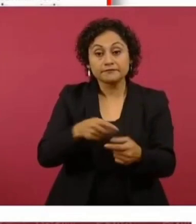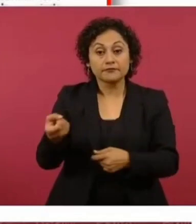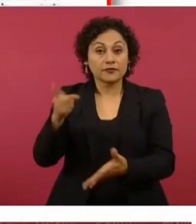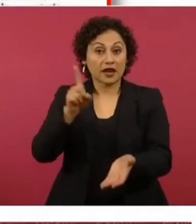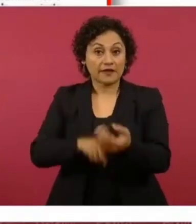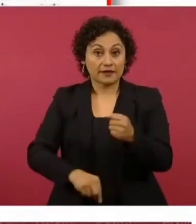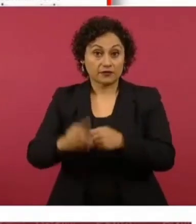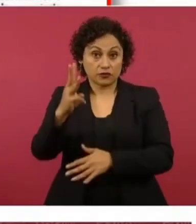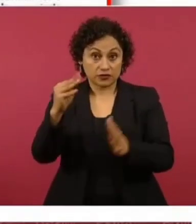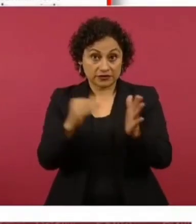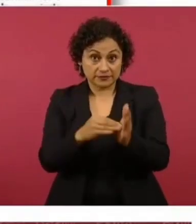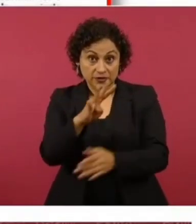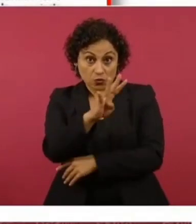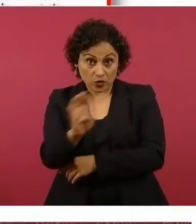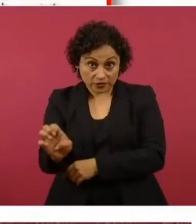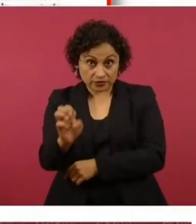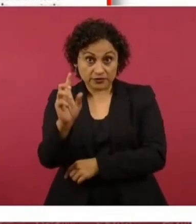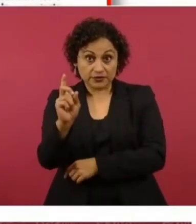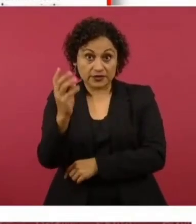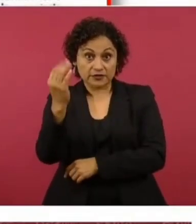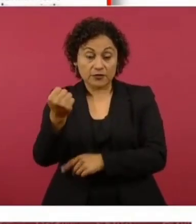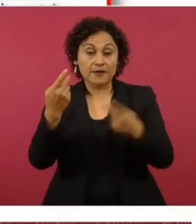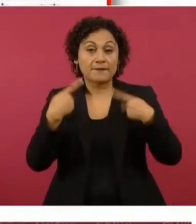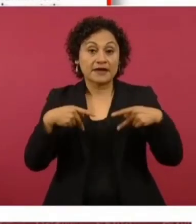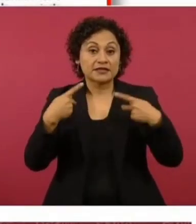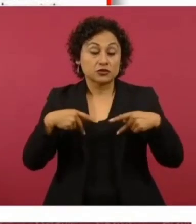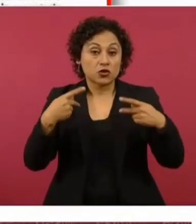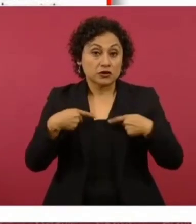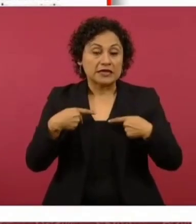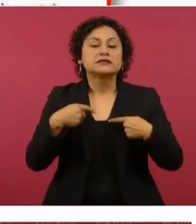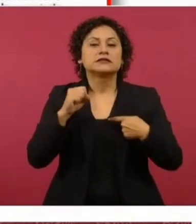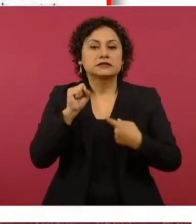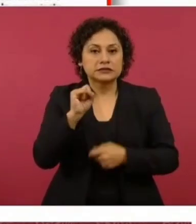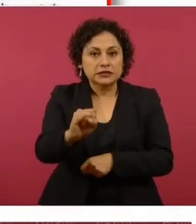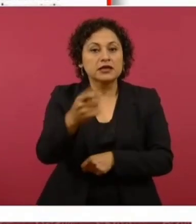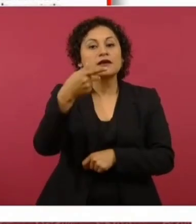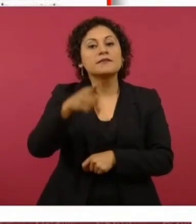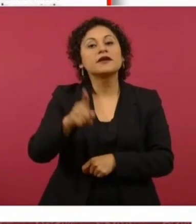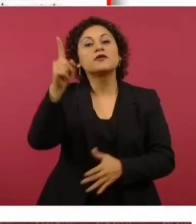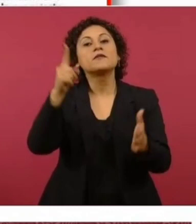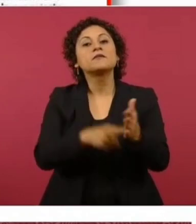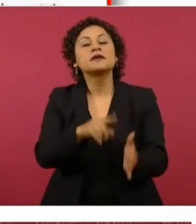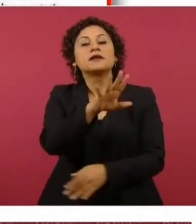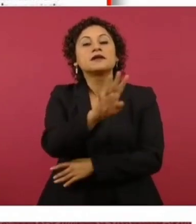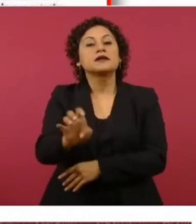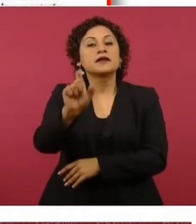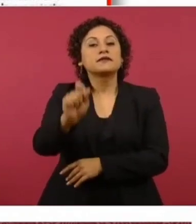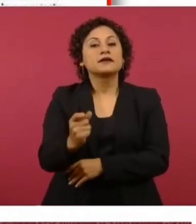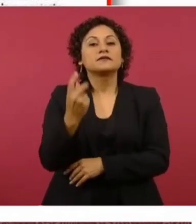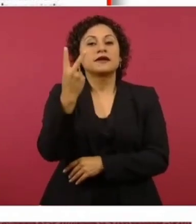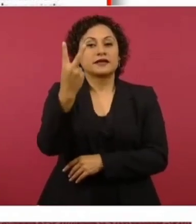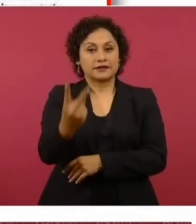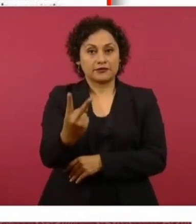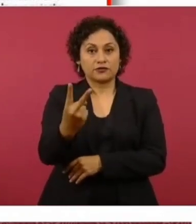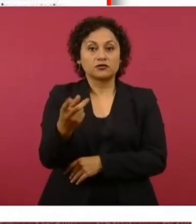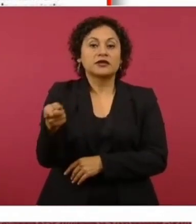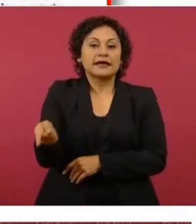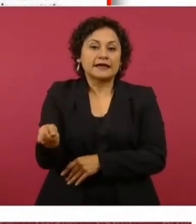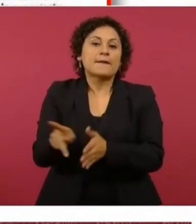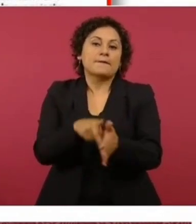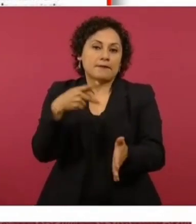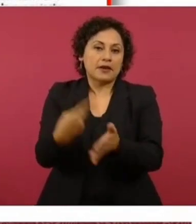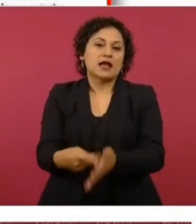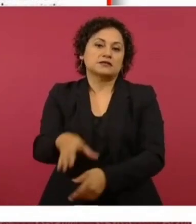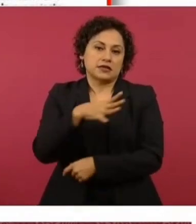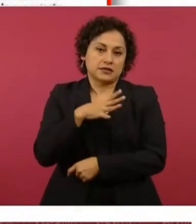mil cuatrocientas treinta y nueve personas, pero solo mil quinientas veintidós son de base, mientras